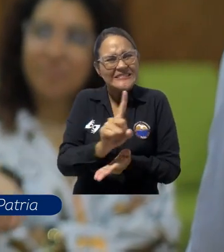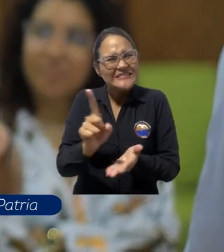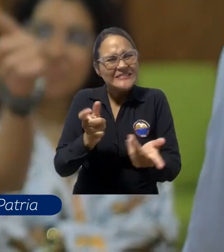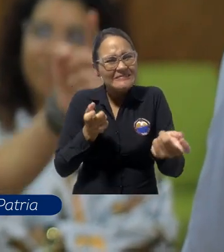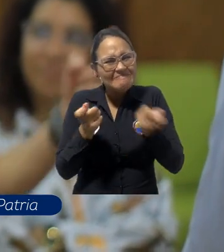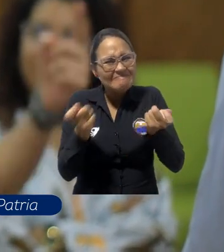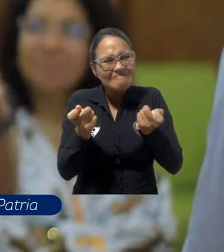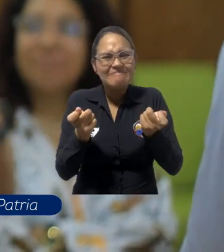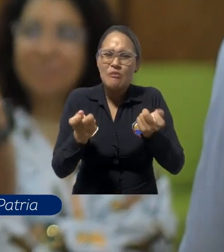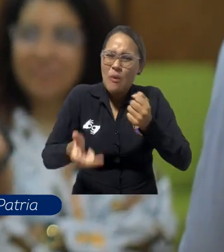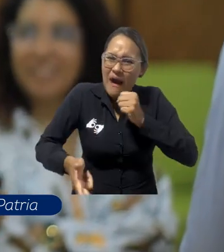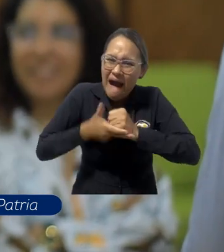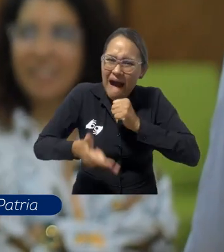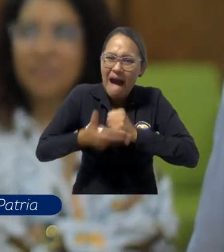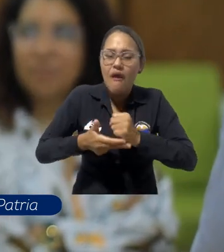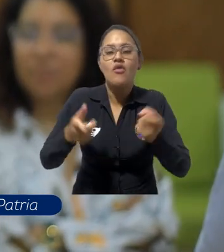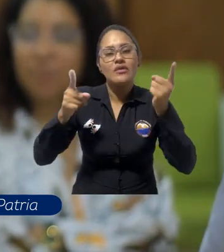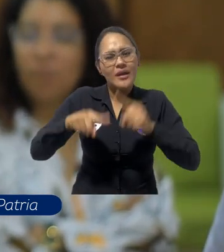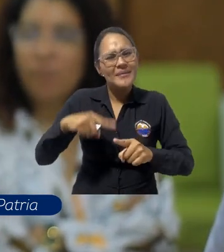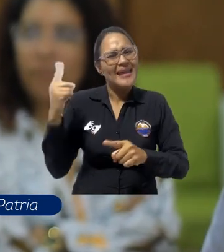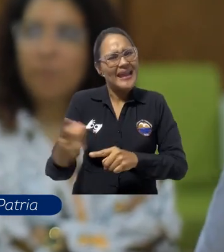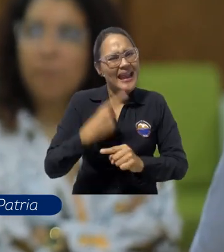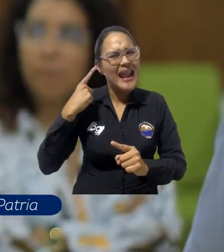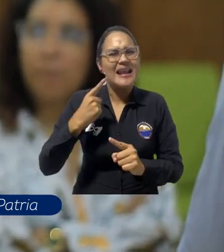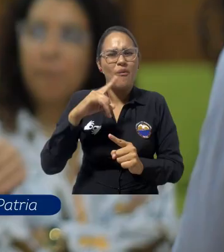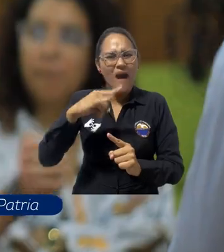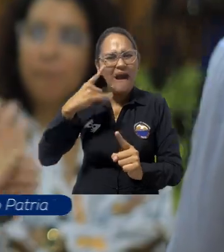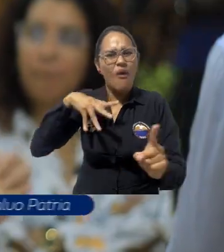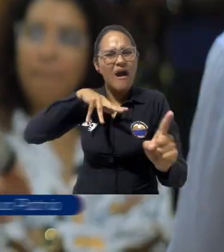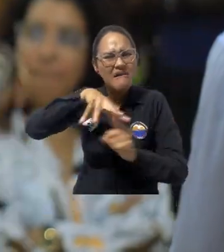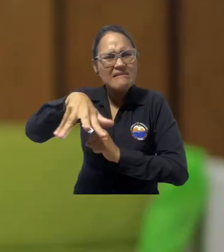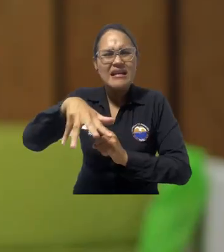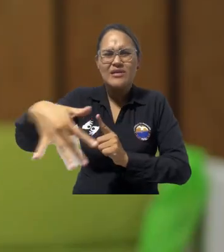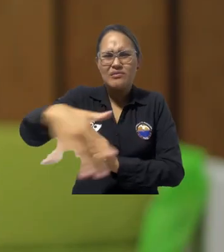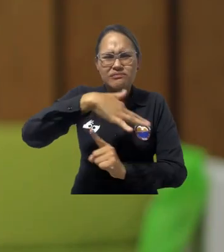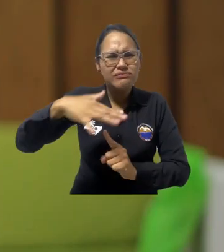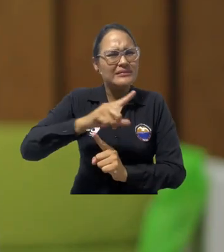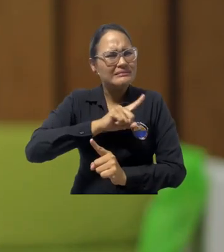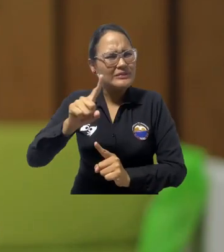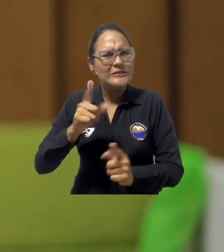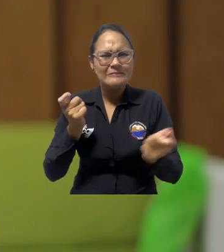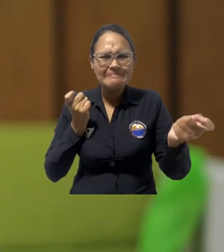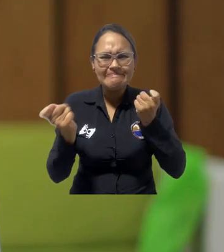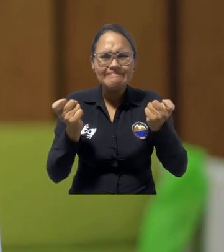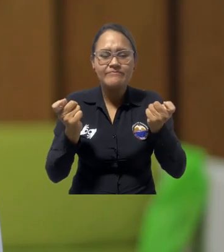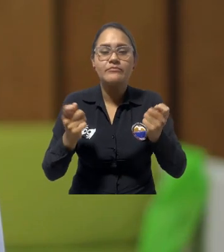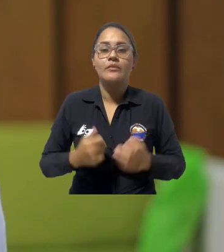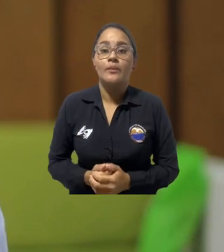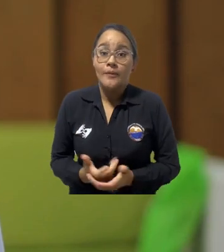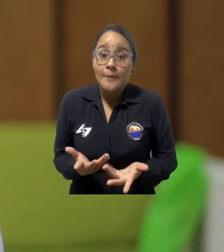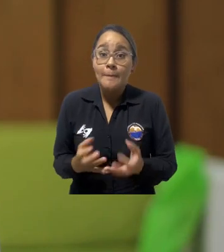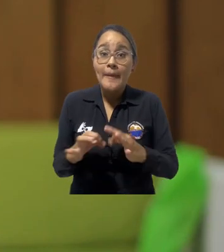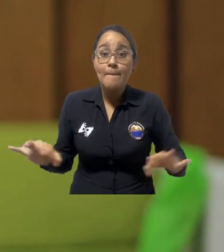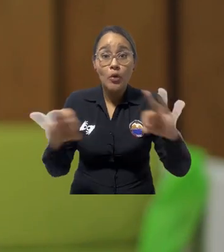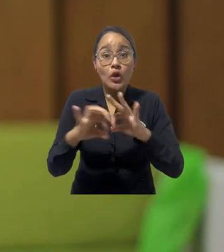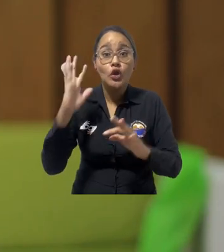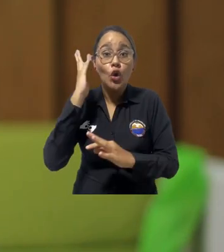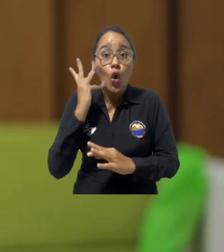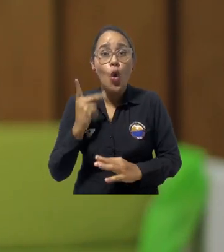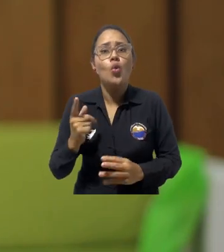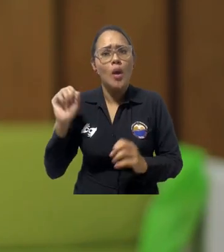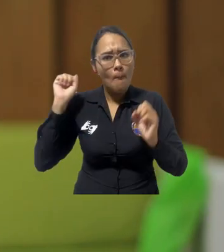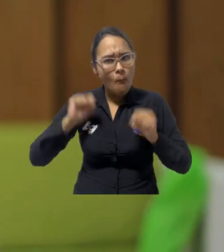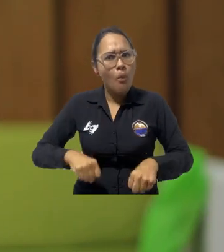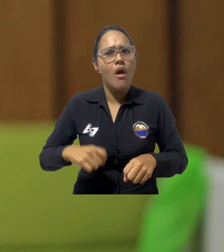alimentos y de otras estrategias en términos medioambientales. Los mensajes son que desde el día a día podemos